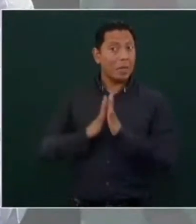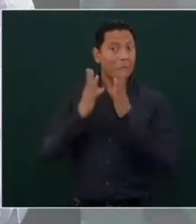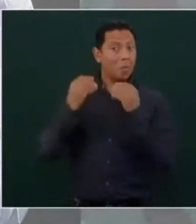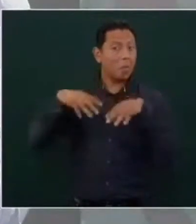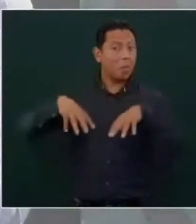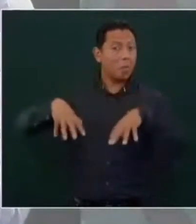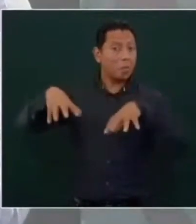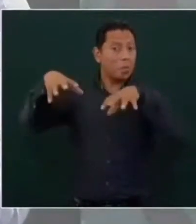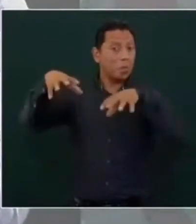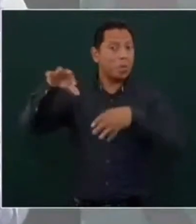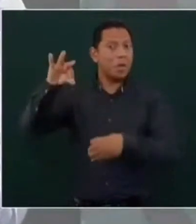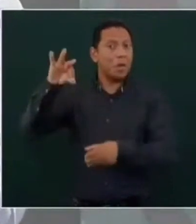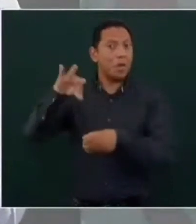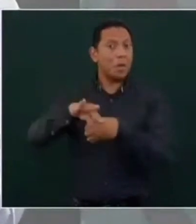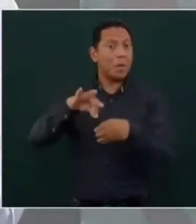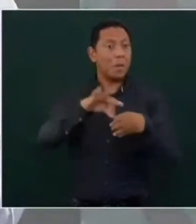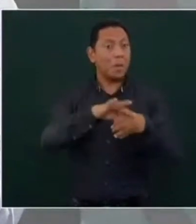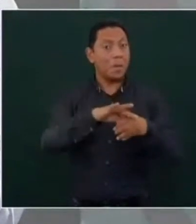en las elecciones